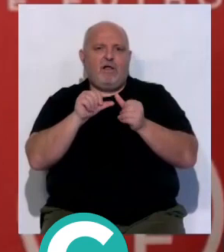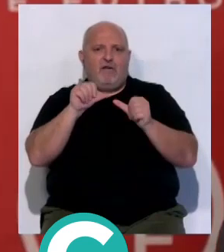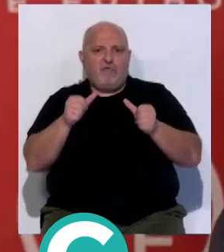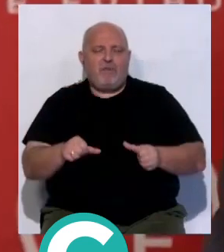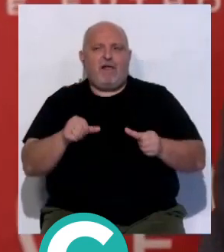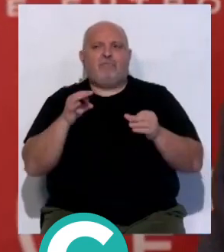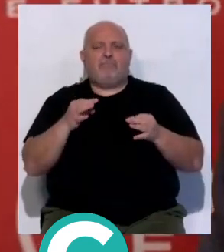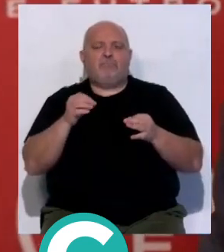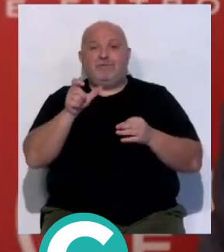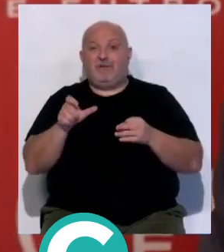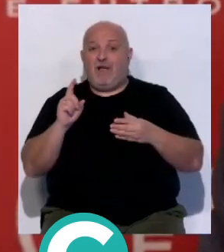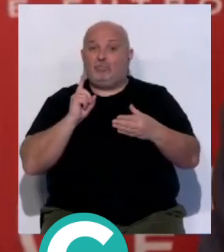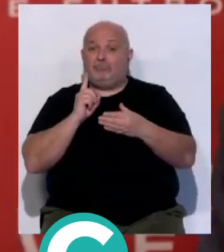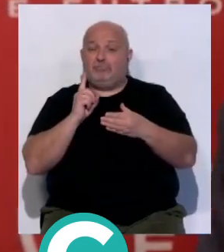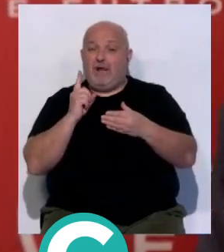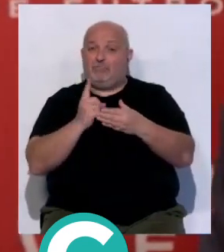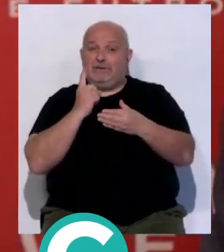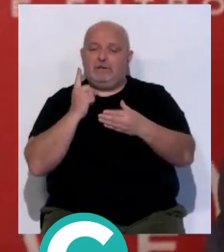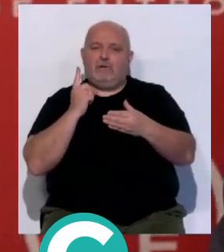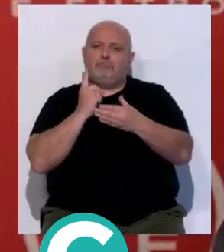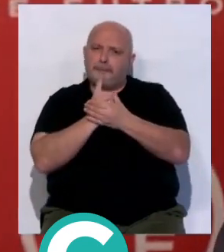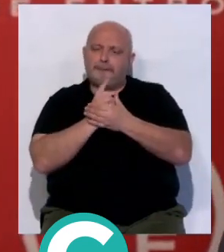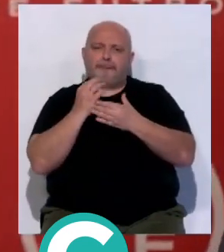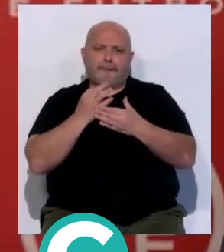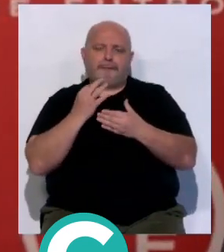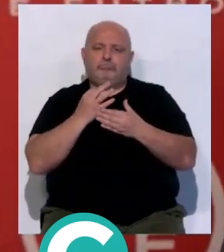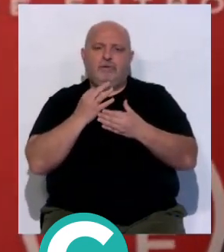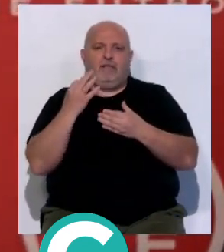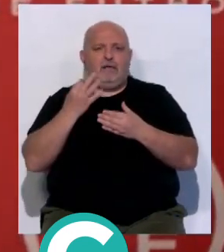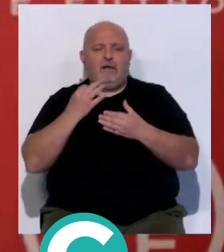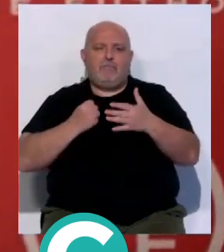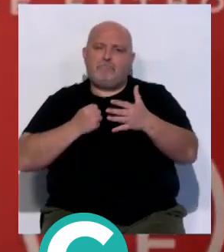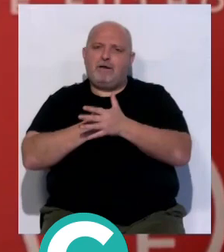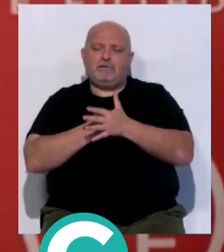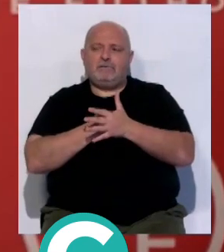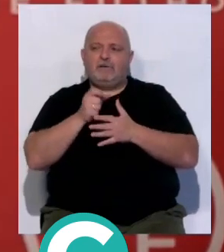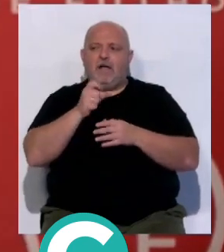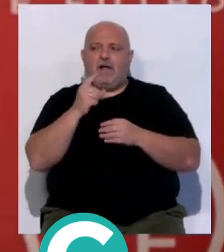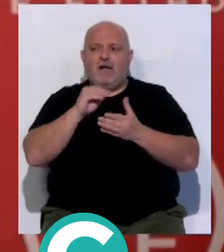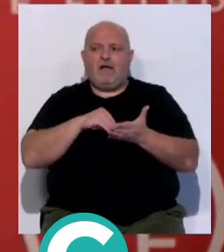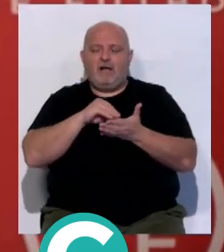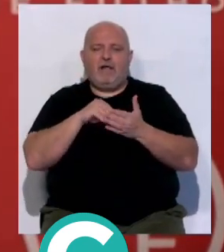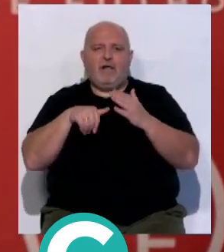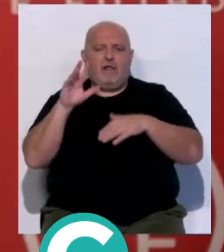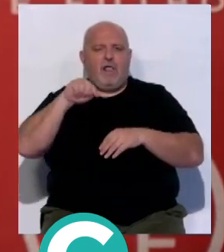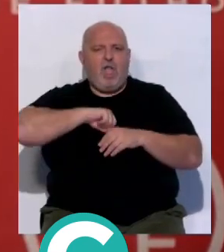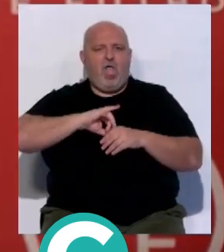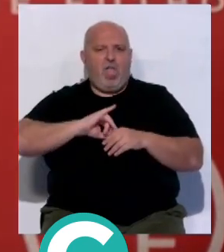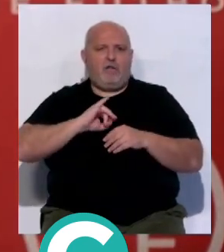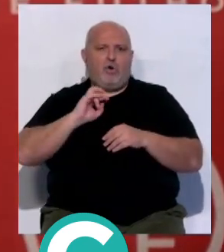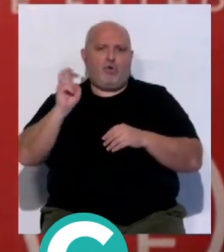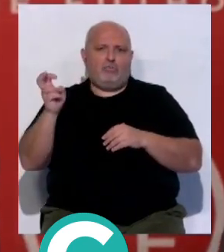estas personas se incorporen y den lo máximo que en ocasiones es más de lo que pueden dar otros.